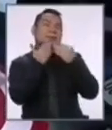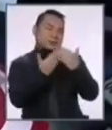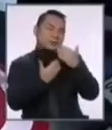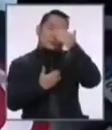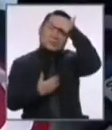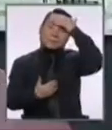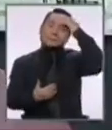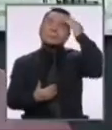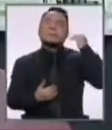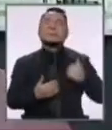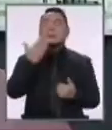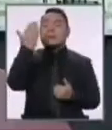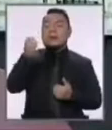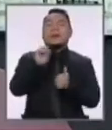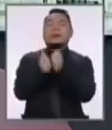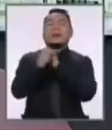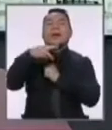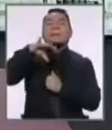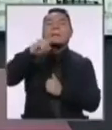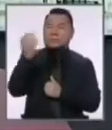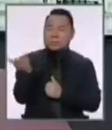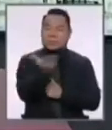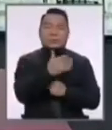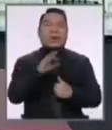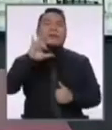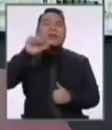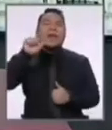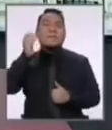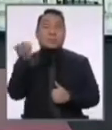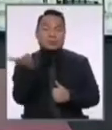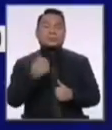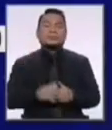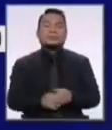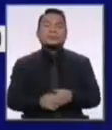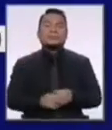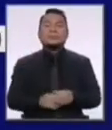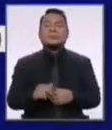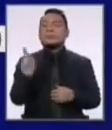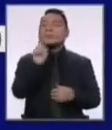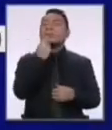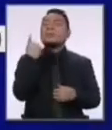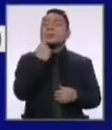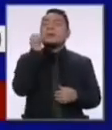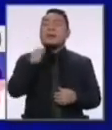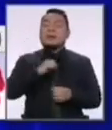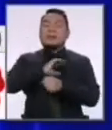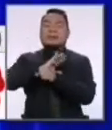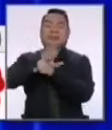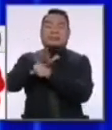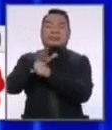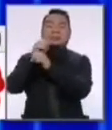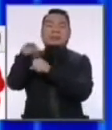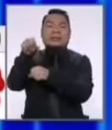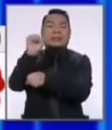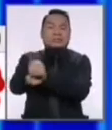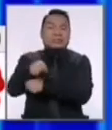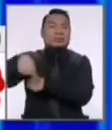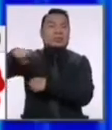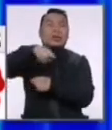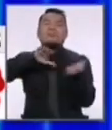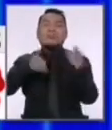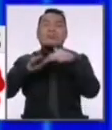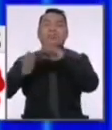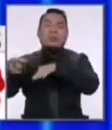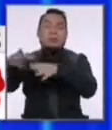gentil. Candidato Marco Arana. Frente a mí. No solo está matando el COVID, está matando el